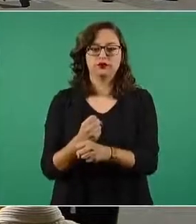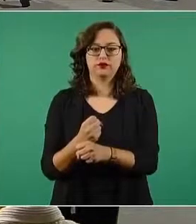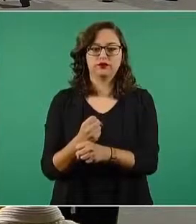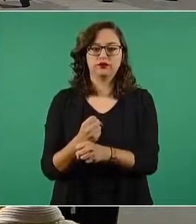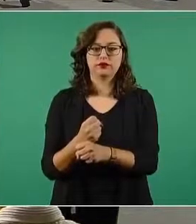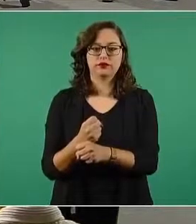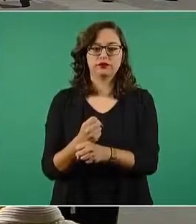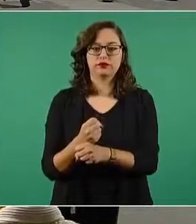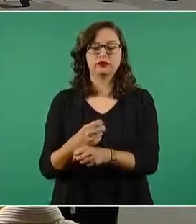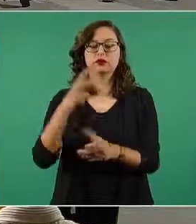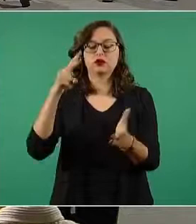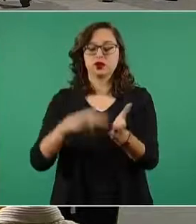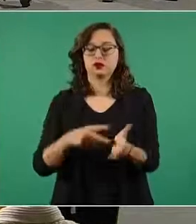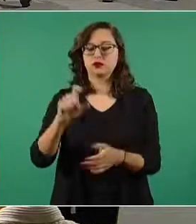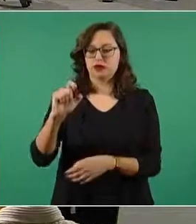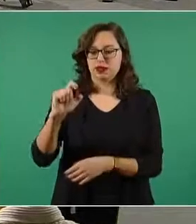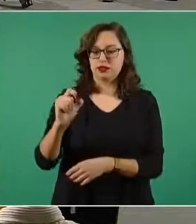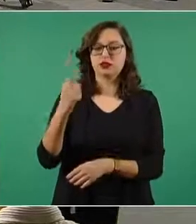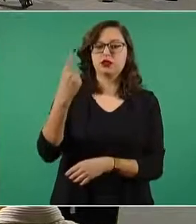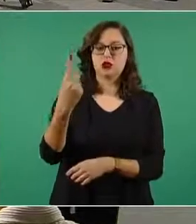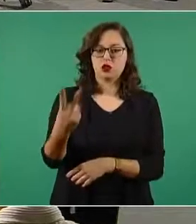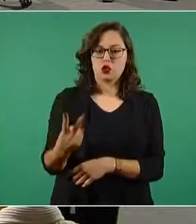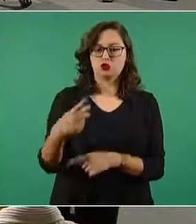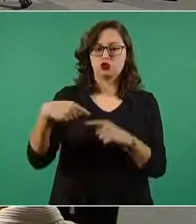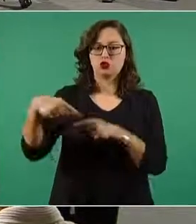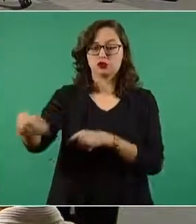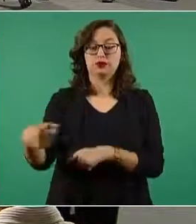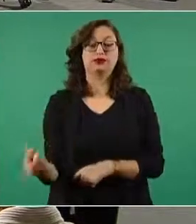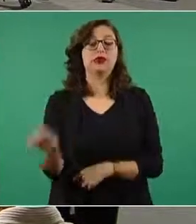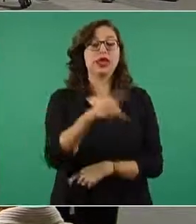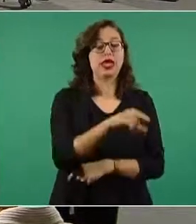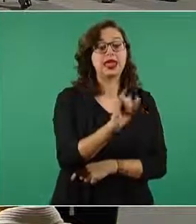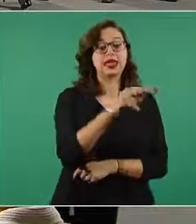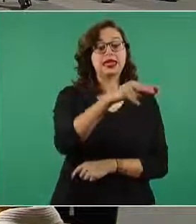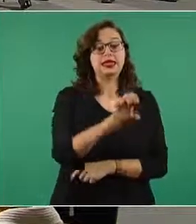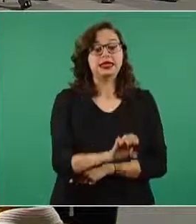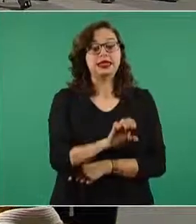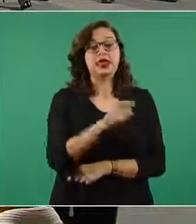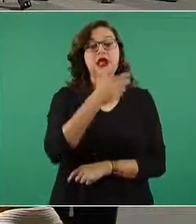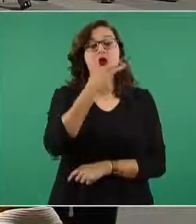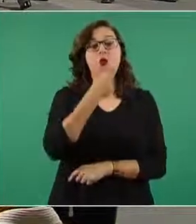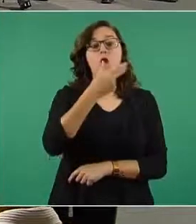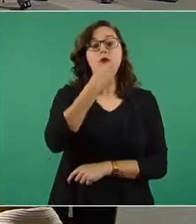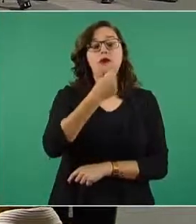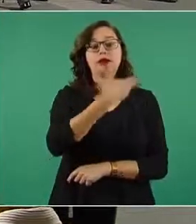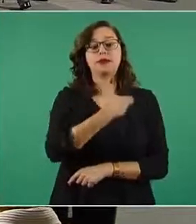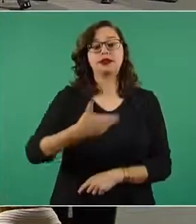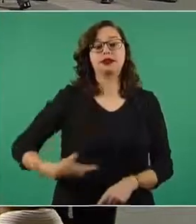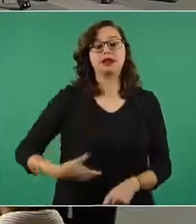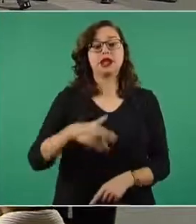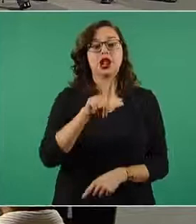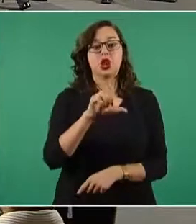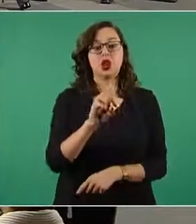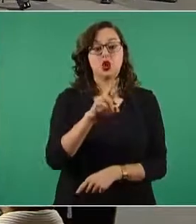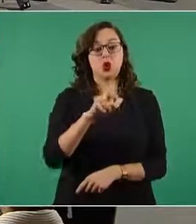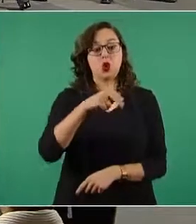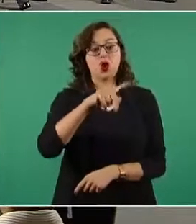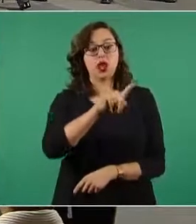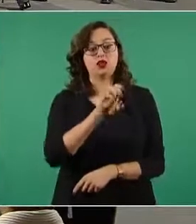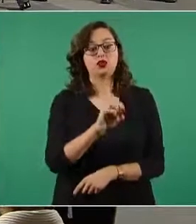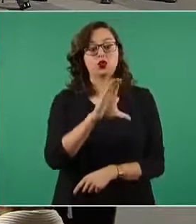perdón Lorenzo Córdoba del INE se va a rayar